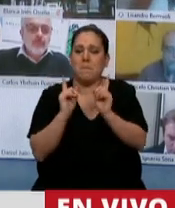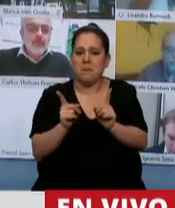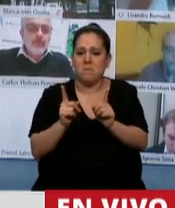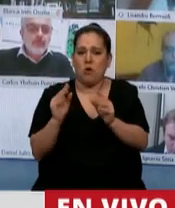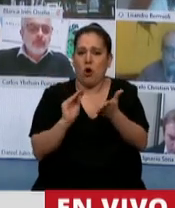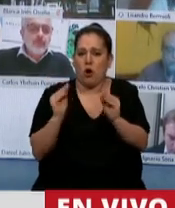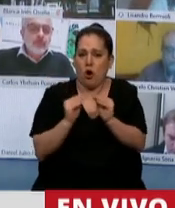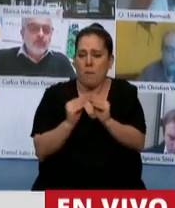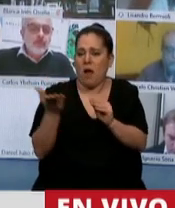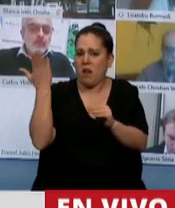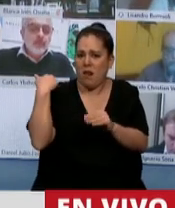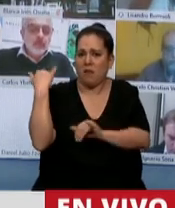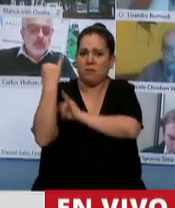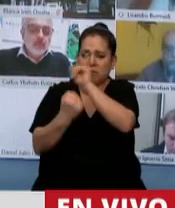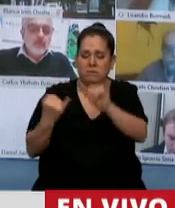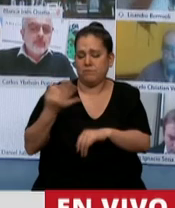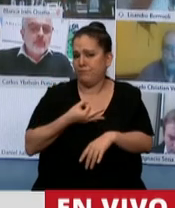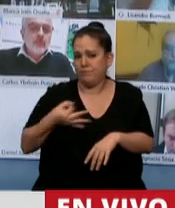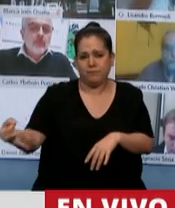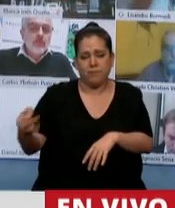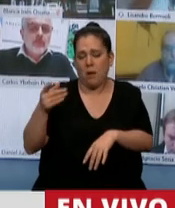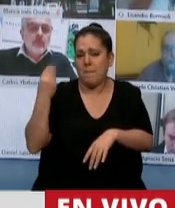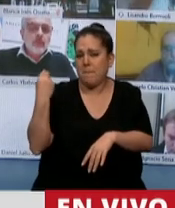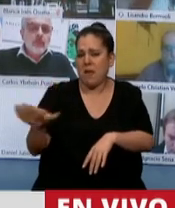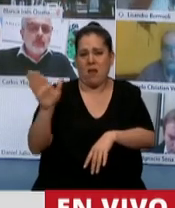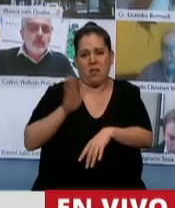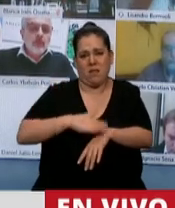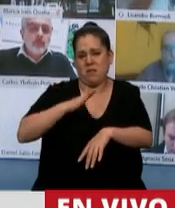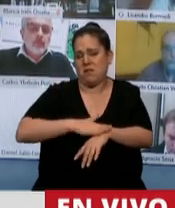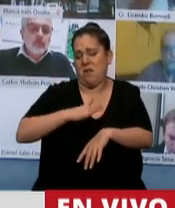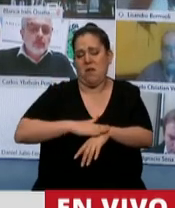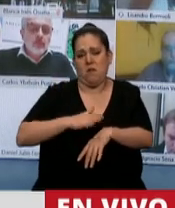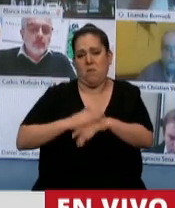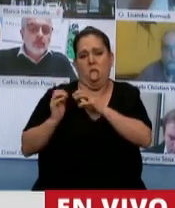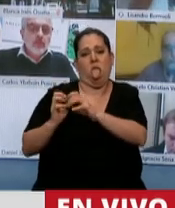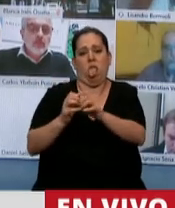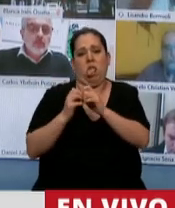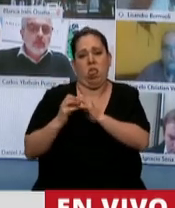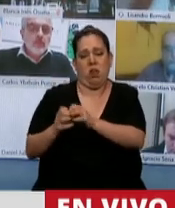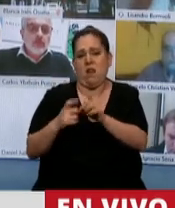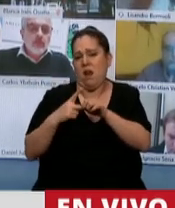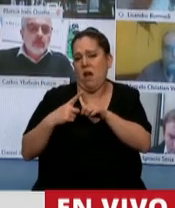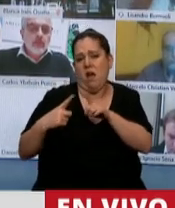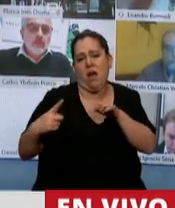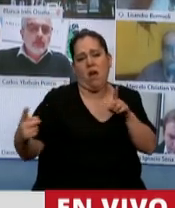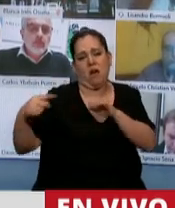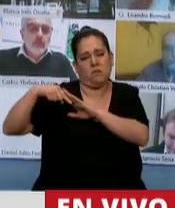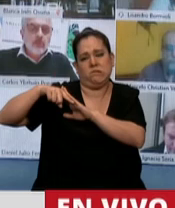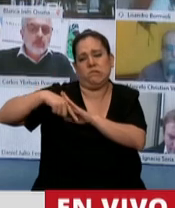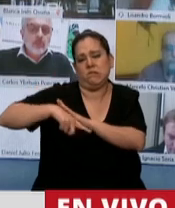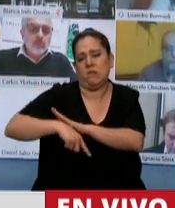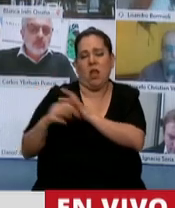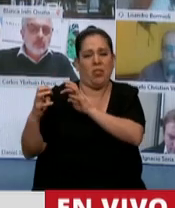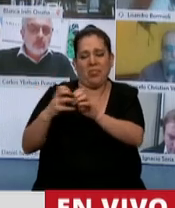estado perdiendo el tiempo durante horas con un debate, un largo debate y estéril debate